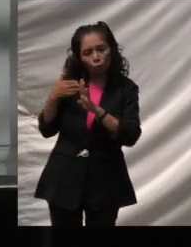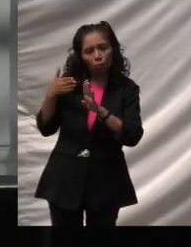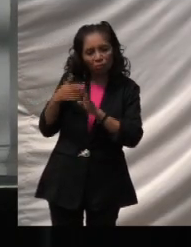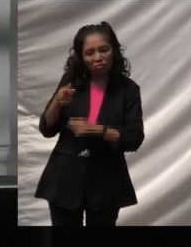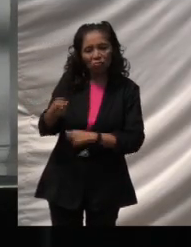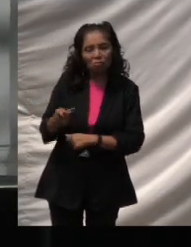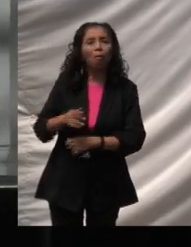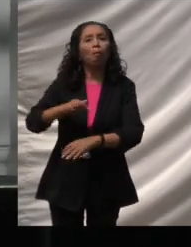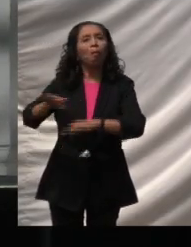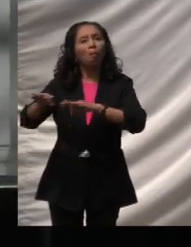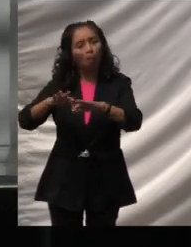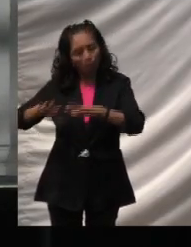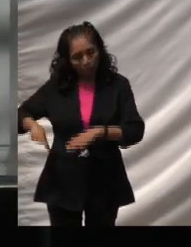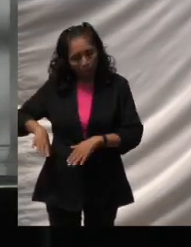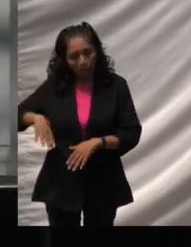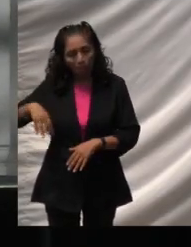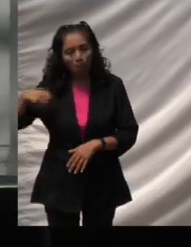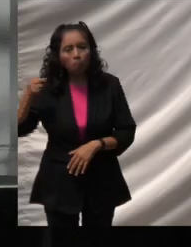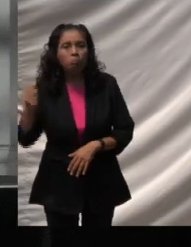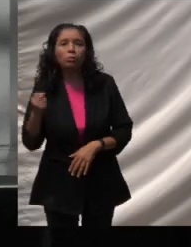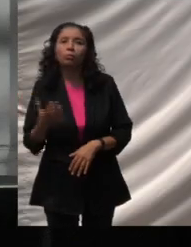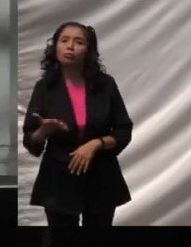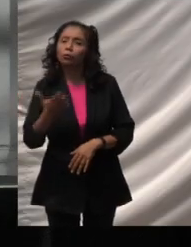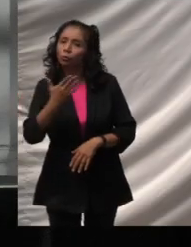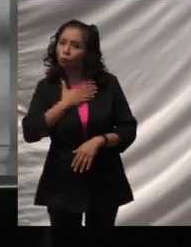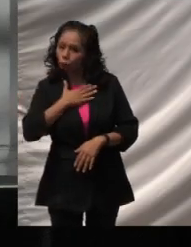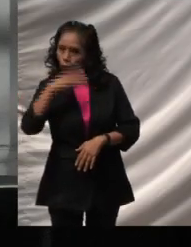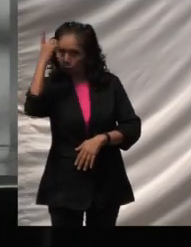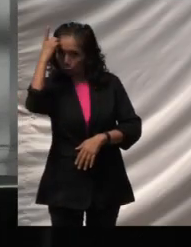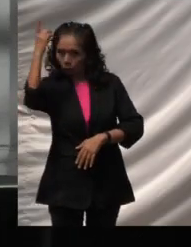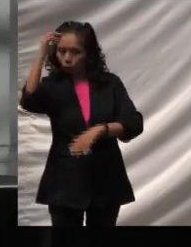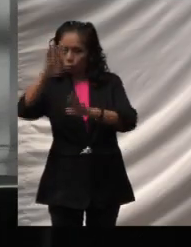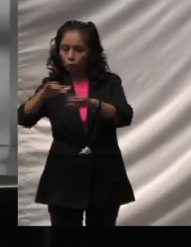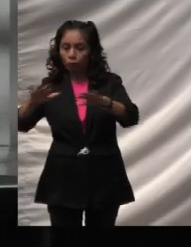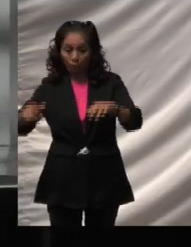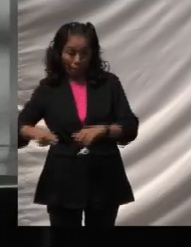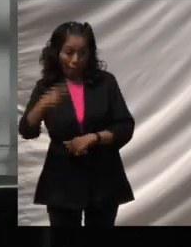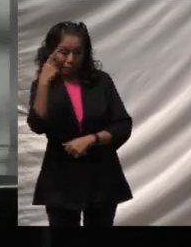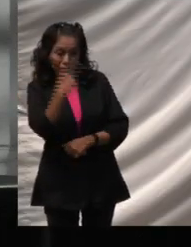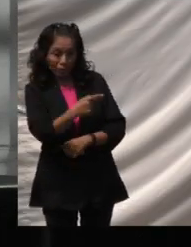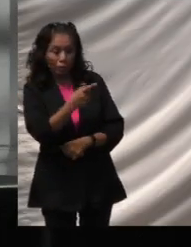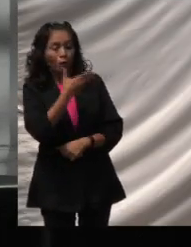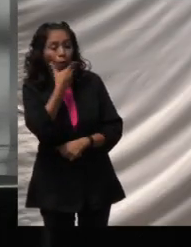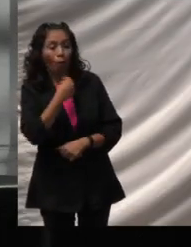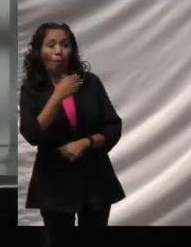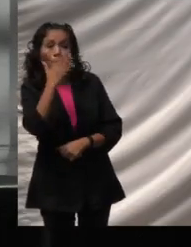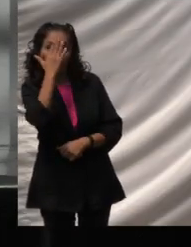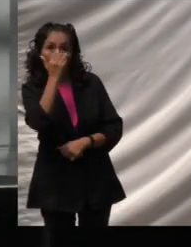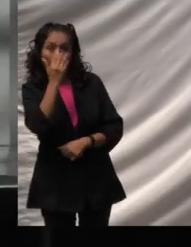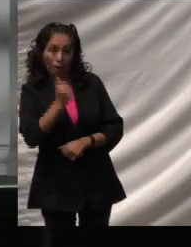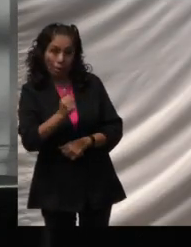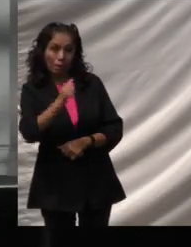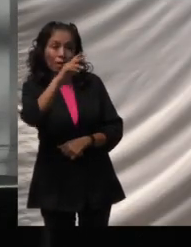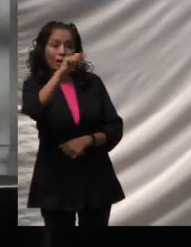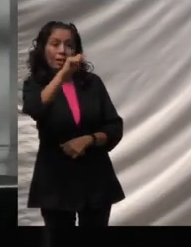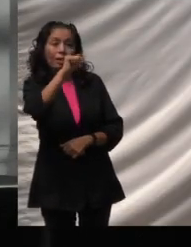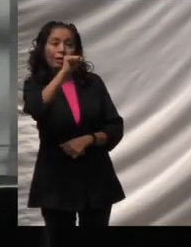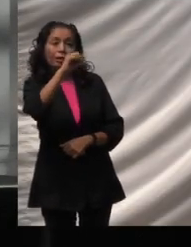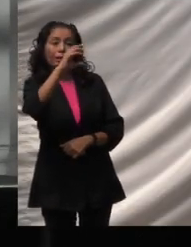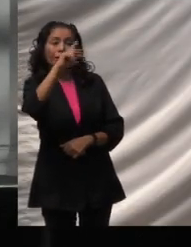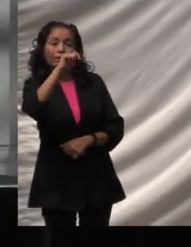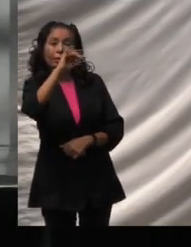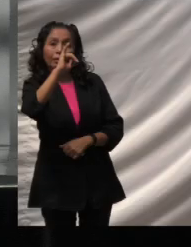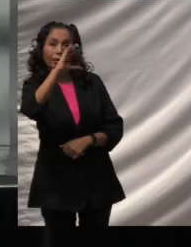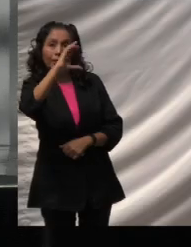hiciste un gran esfuerzo, yo, como la diosa de mar, te nombro a ti, hombre maya. Tatich, que significa líder